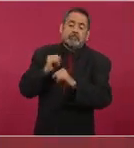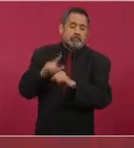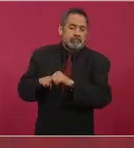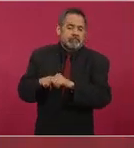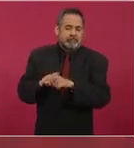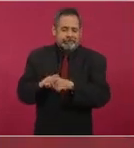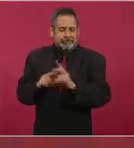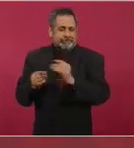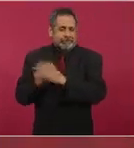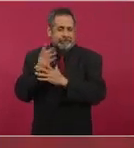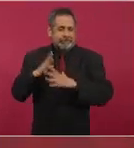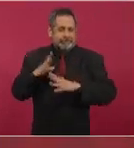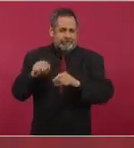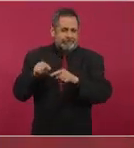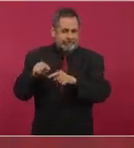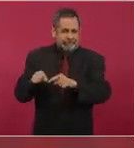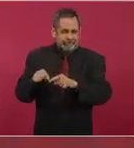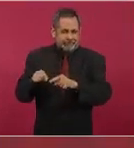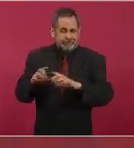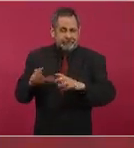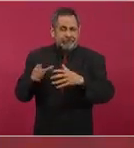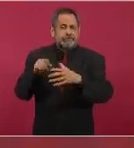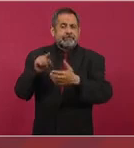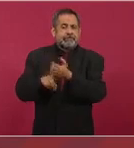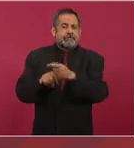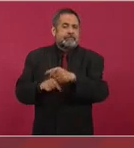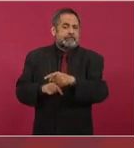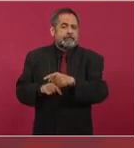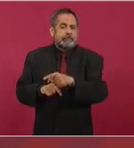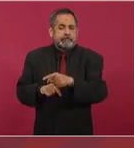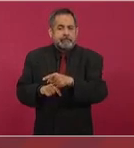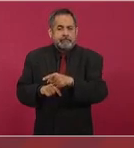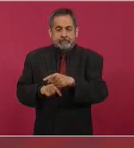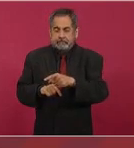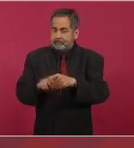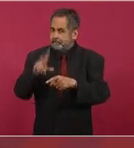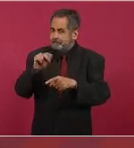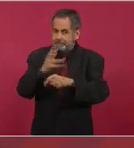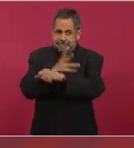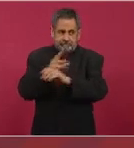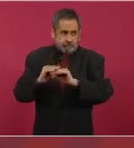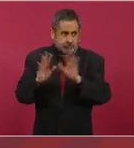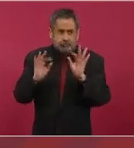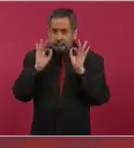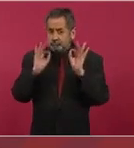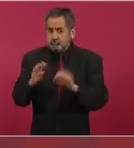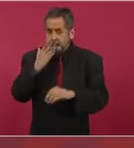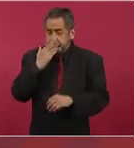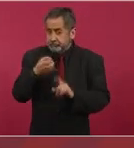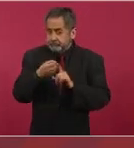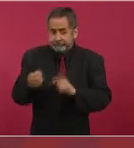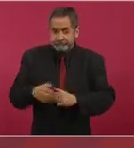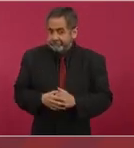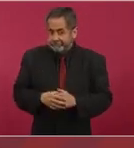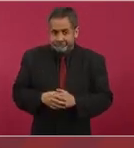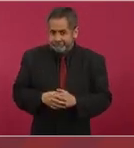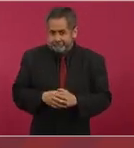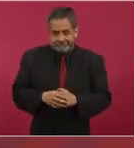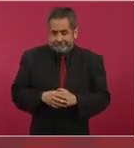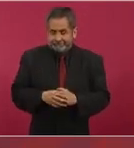una institución no transparente no se sabía